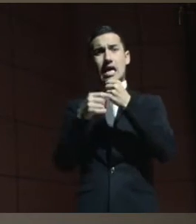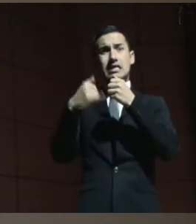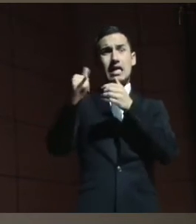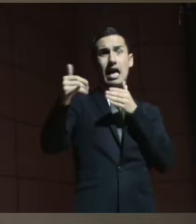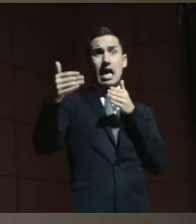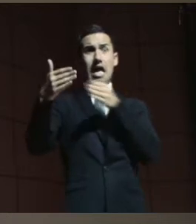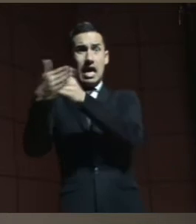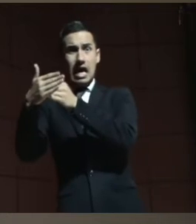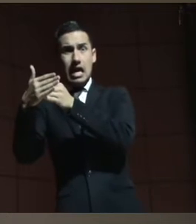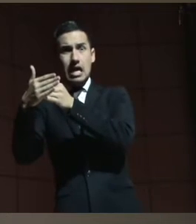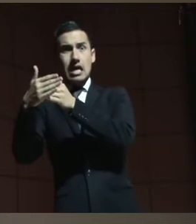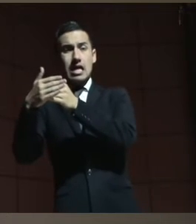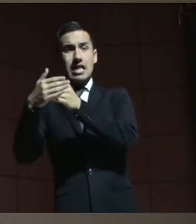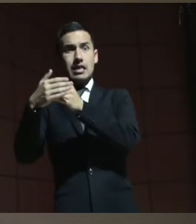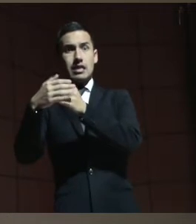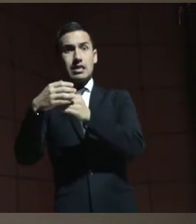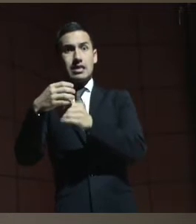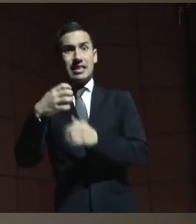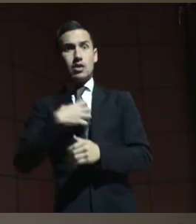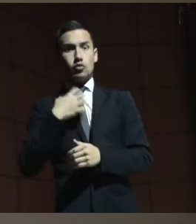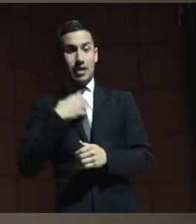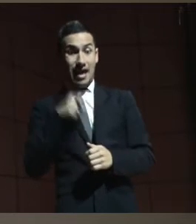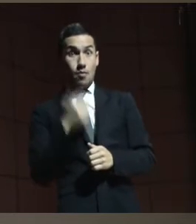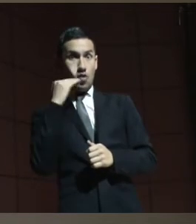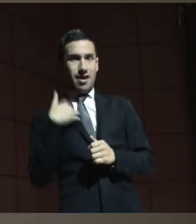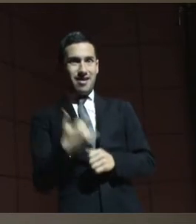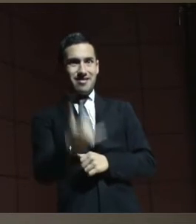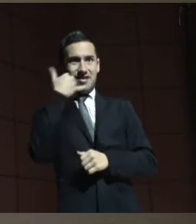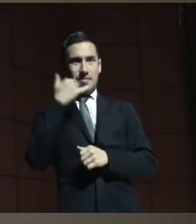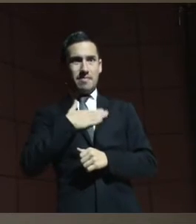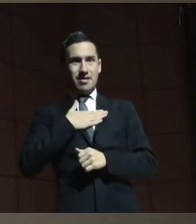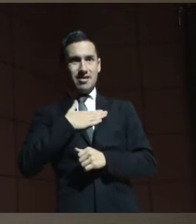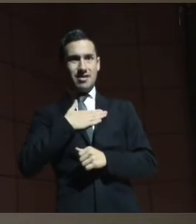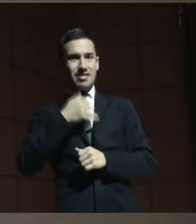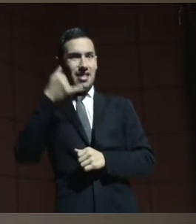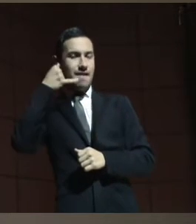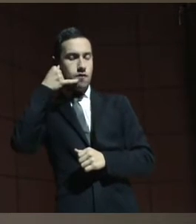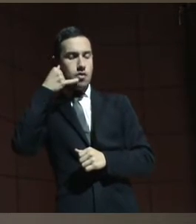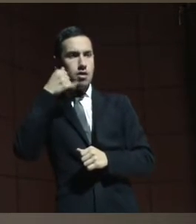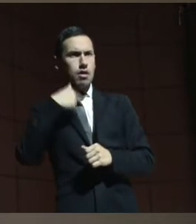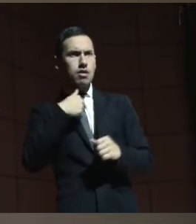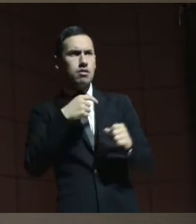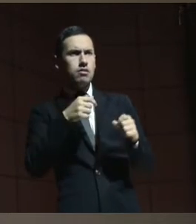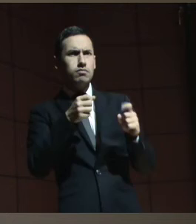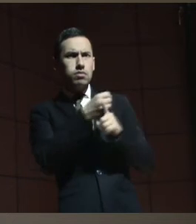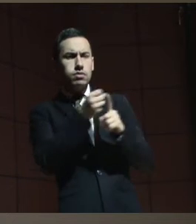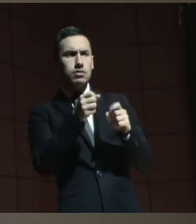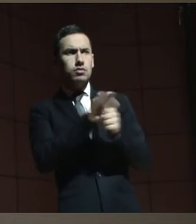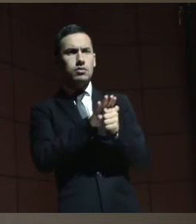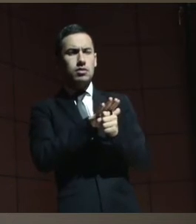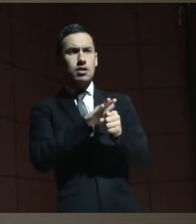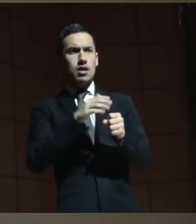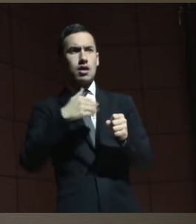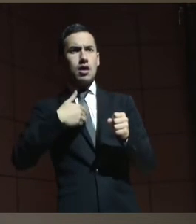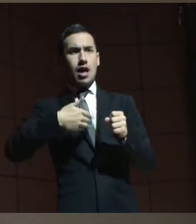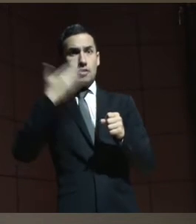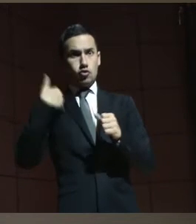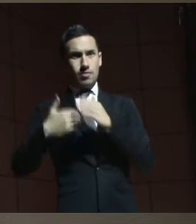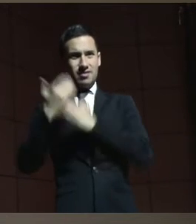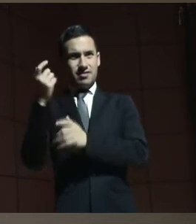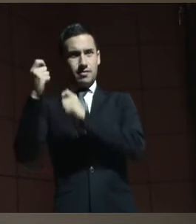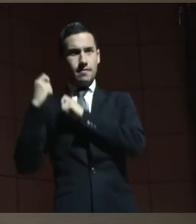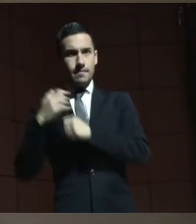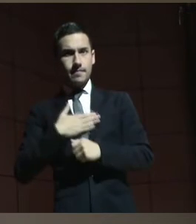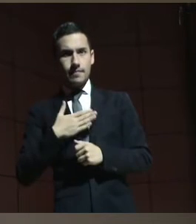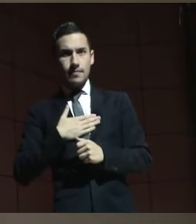Ella logró hacerme llamar por teléfono y acudí, recién yo comenzaba mi profesión